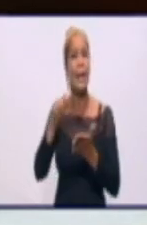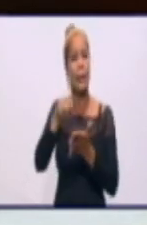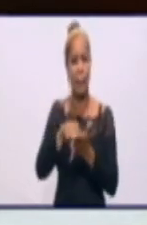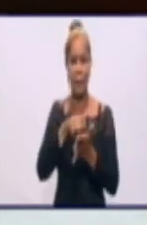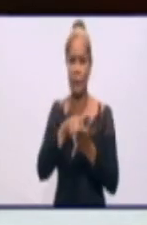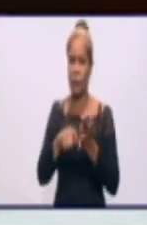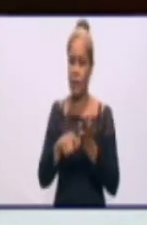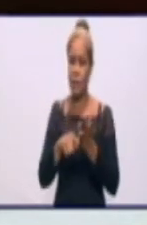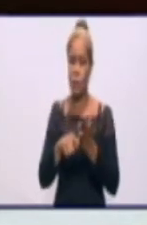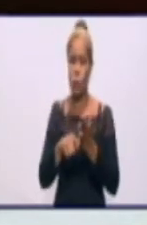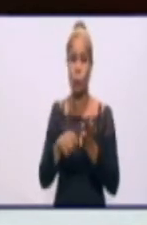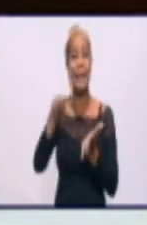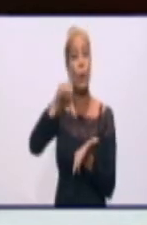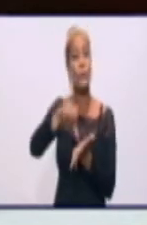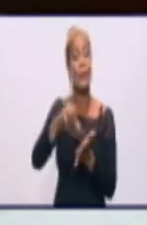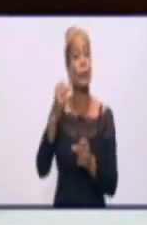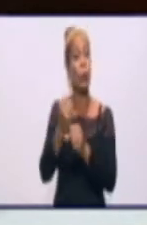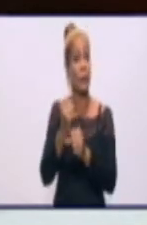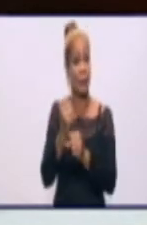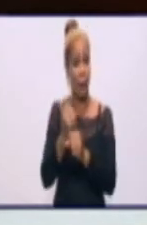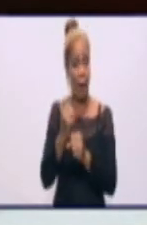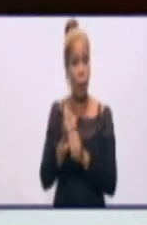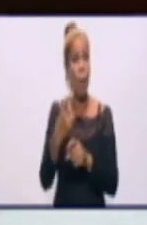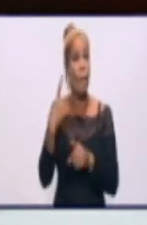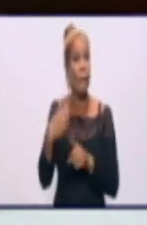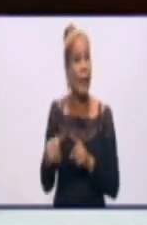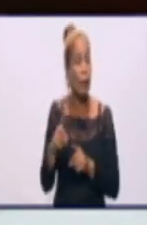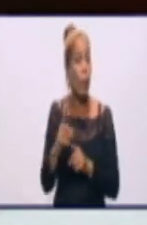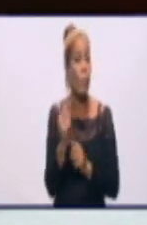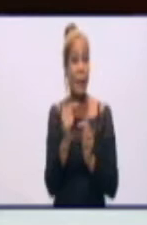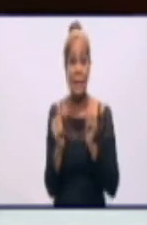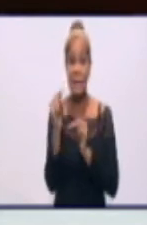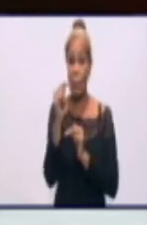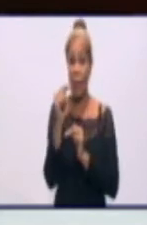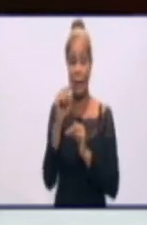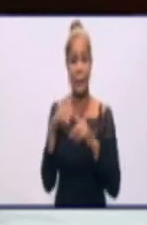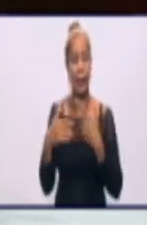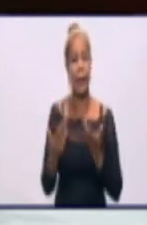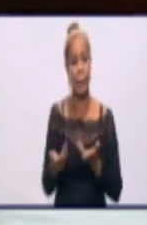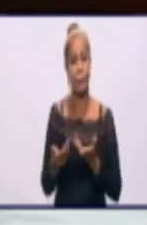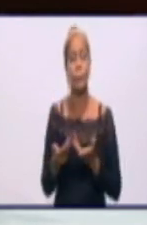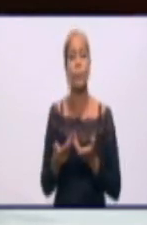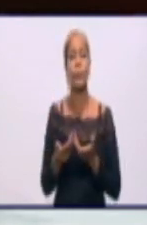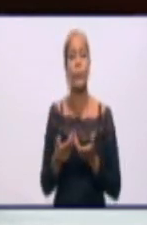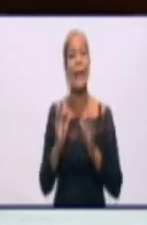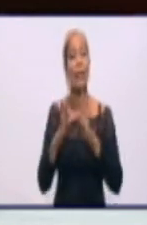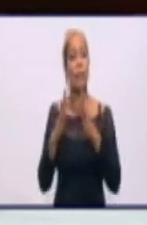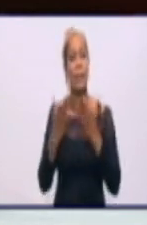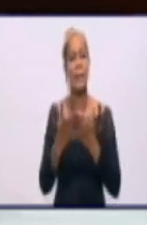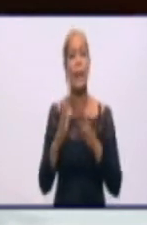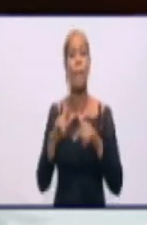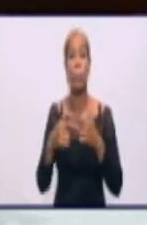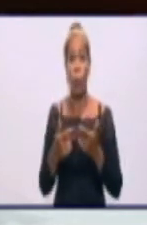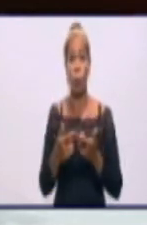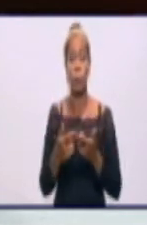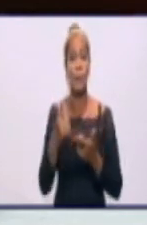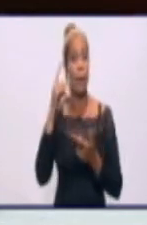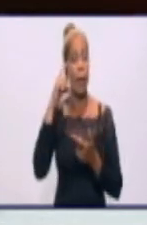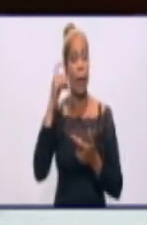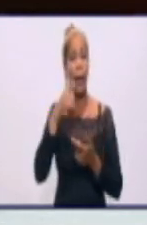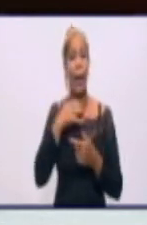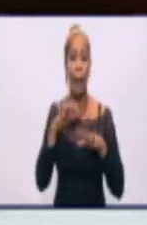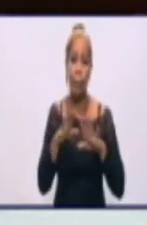laborales del territorio, pero fundamentalmente en la familia por el impacto que tiene en la cocción de los